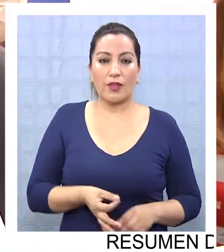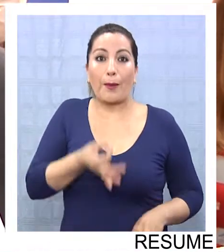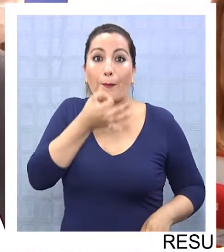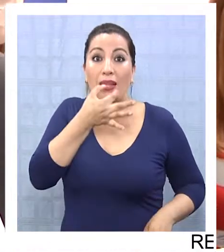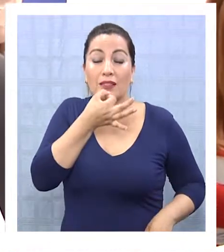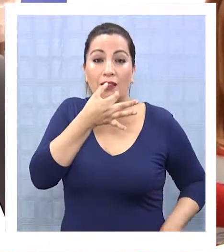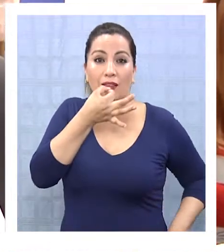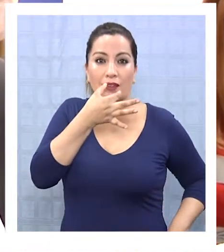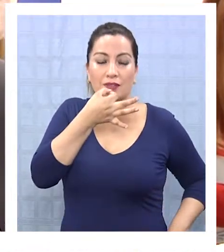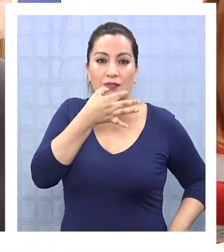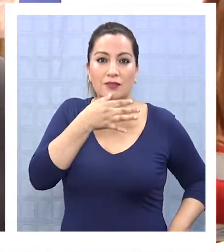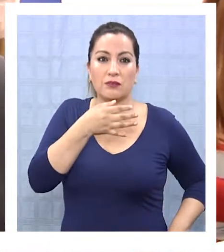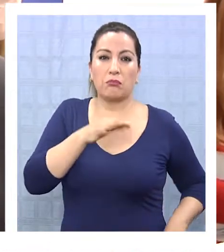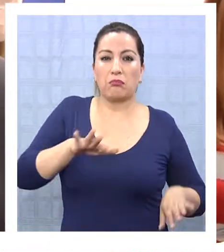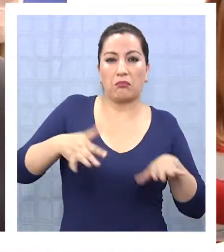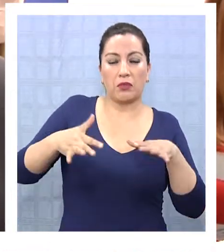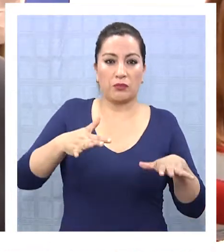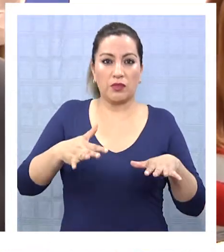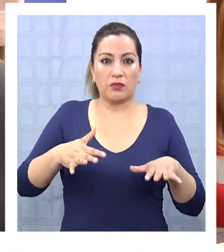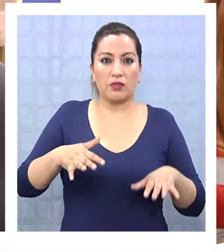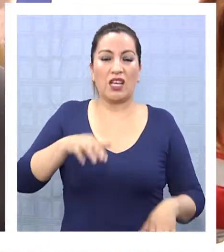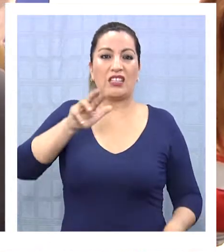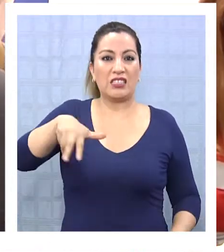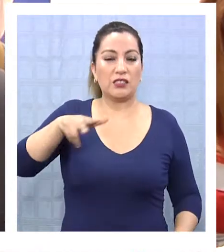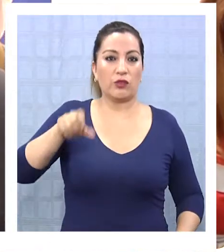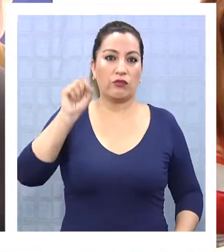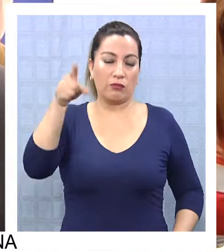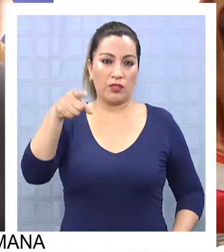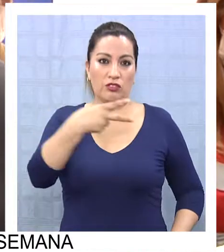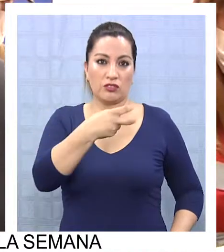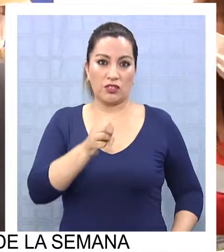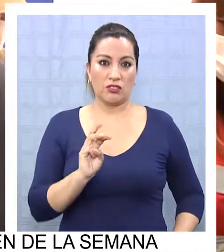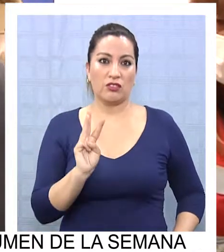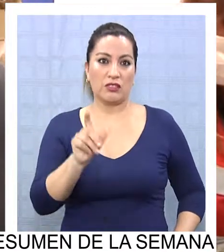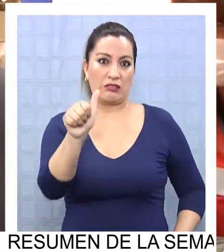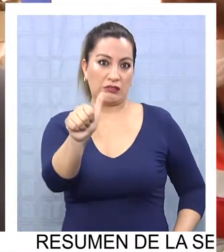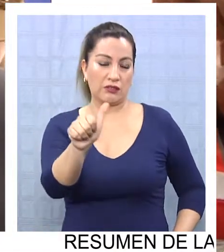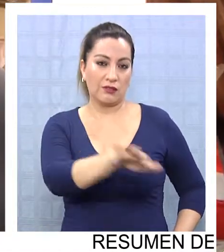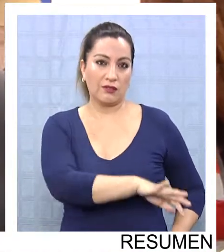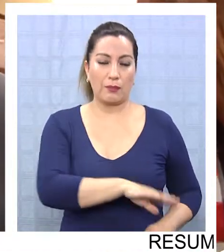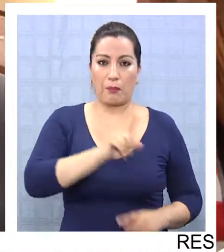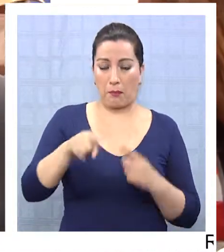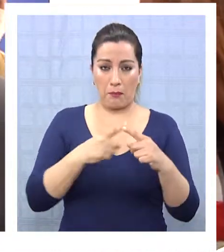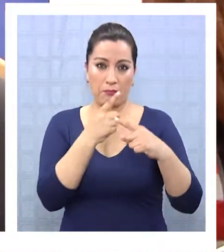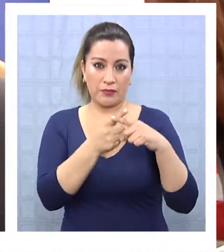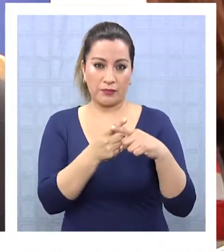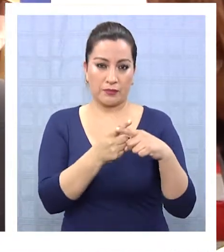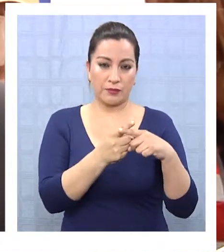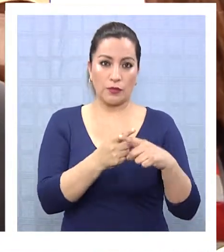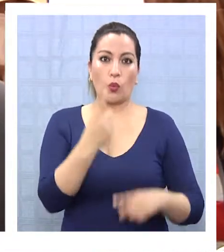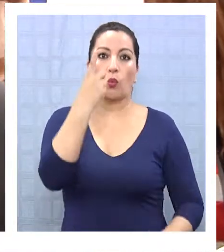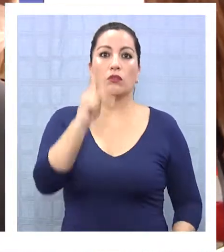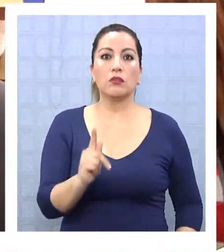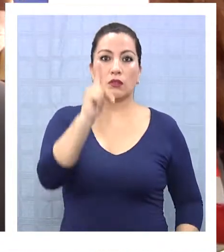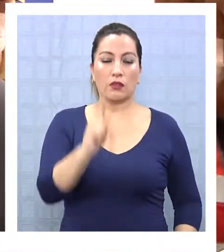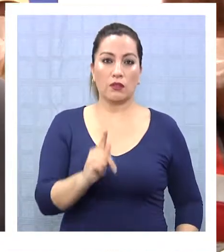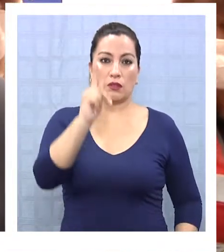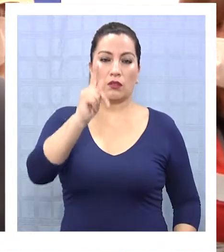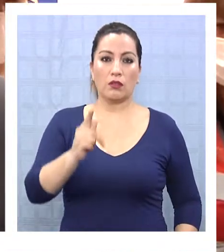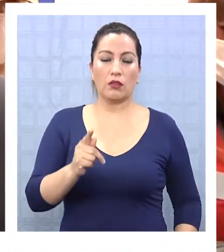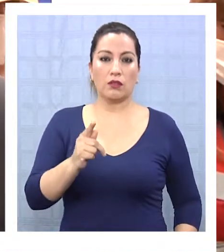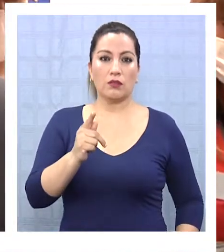graguias que suman alrededor de 19.236, más un kilo,